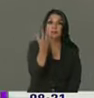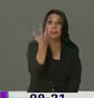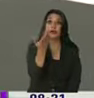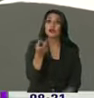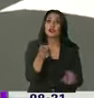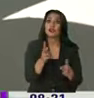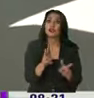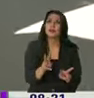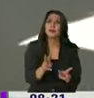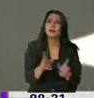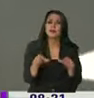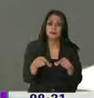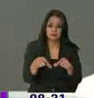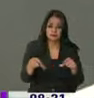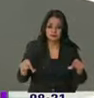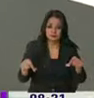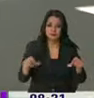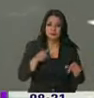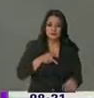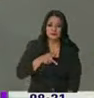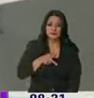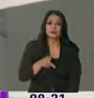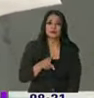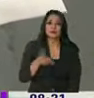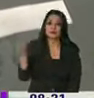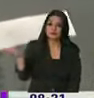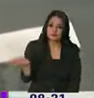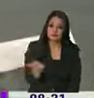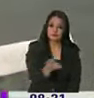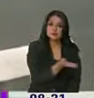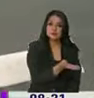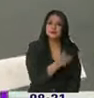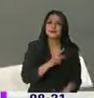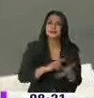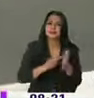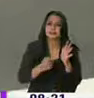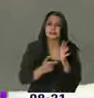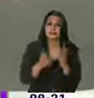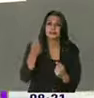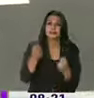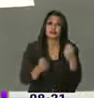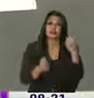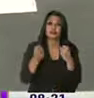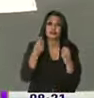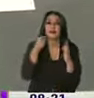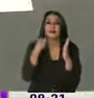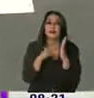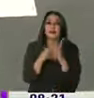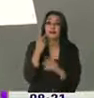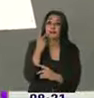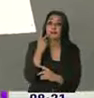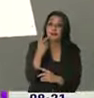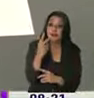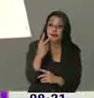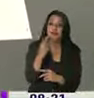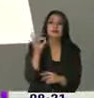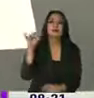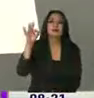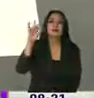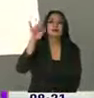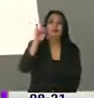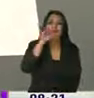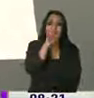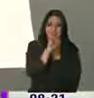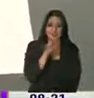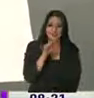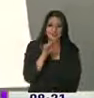unas líneas transversales que significan de ceda el paso. Esto quiere decir que los conductores del momento en que divisen el Quinde deben